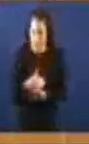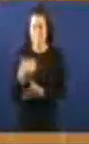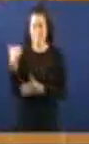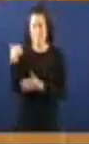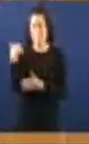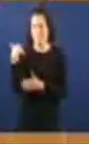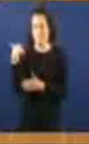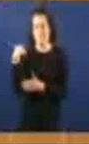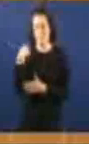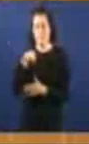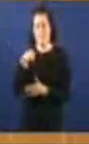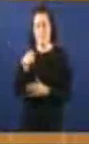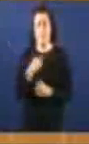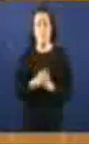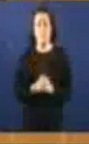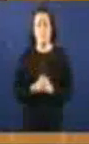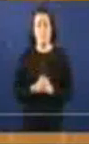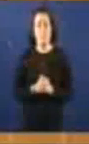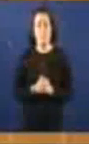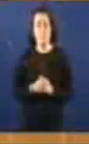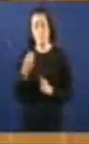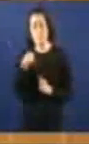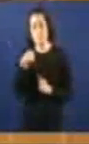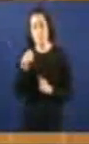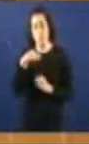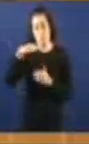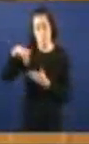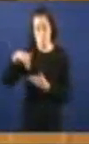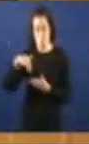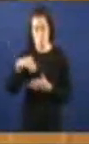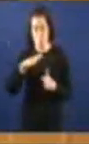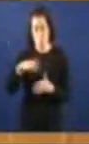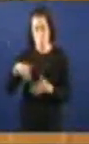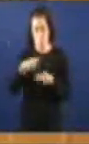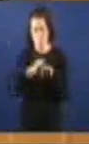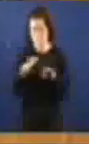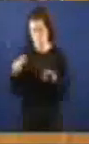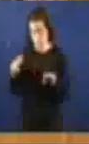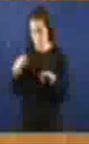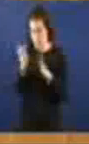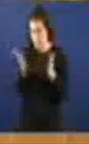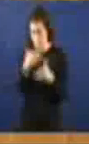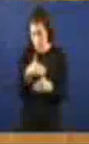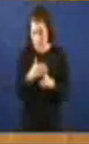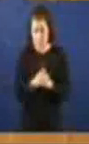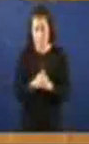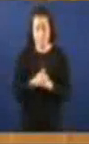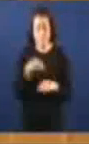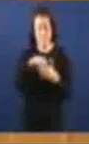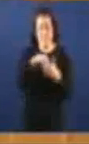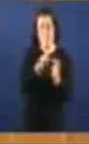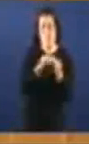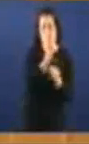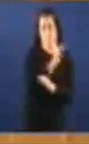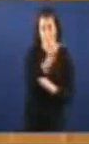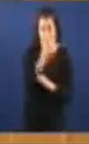De autonomía galega E dos últimos Mayorías Do Partido Popular Na xilatura